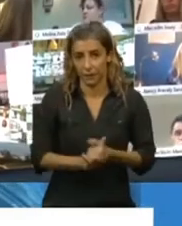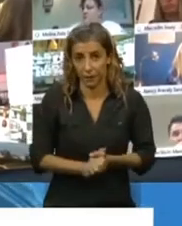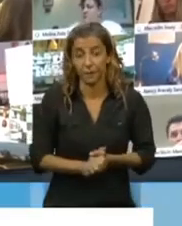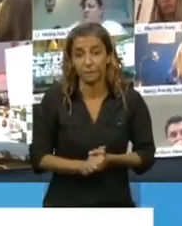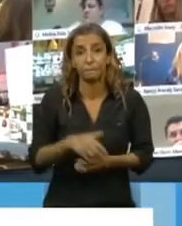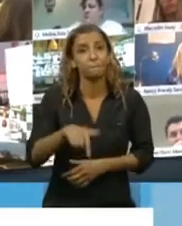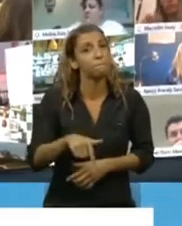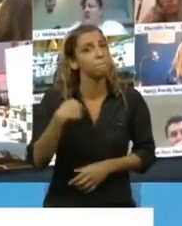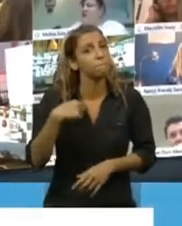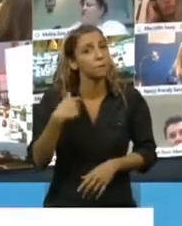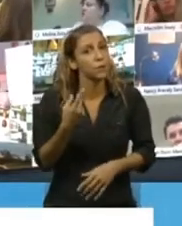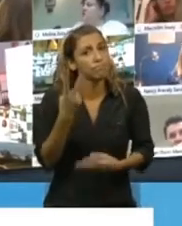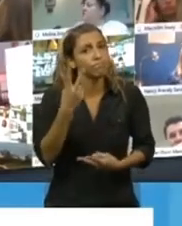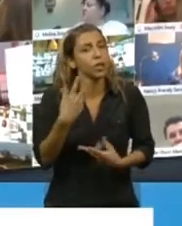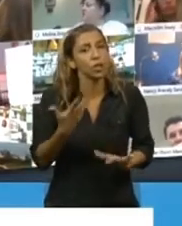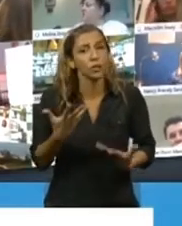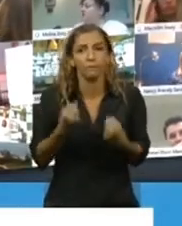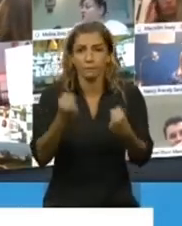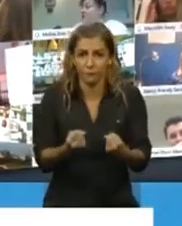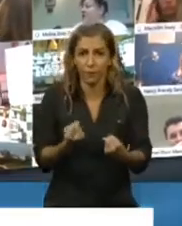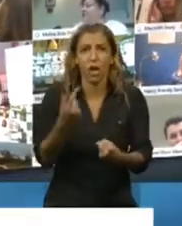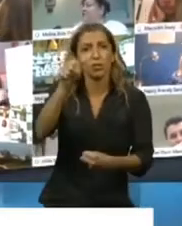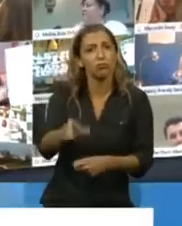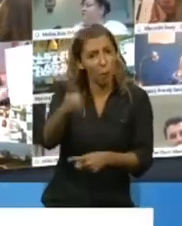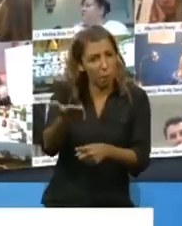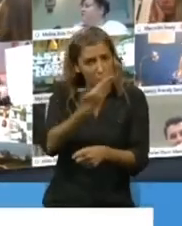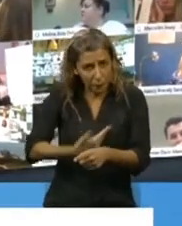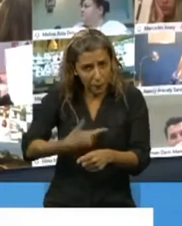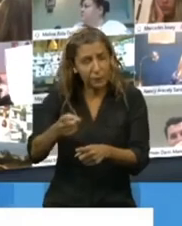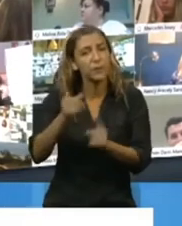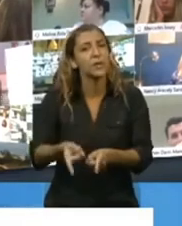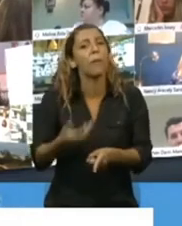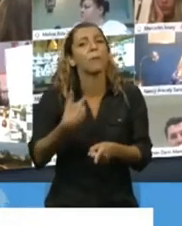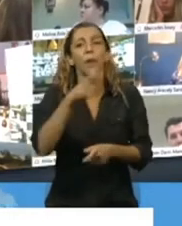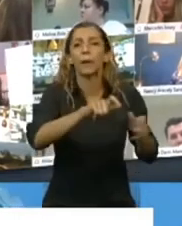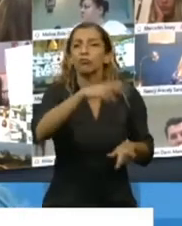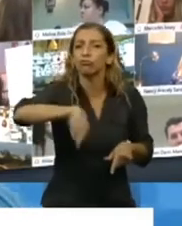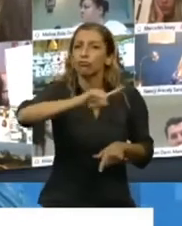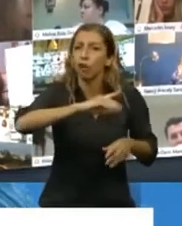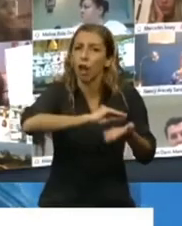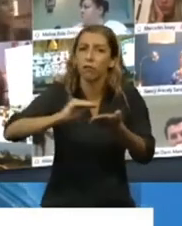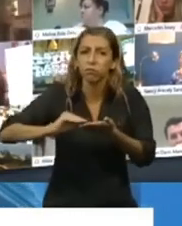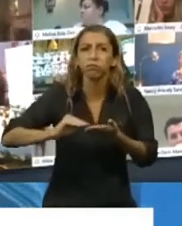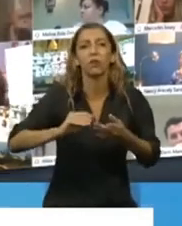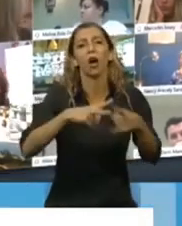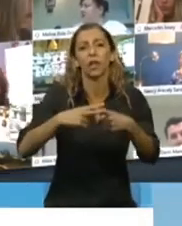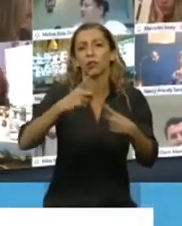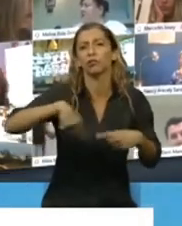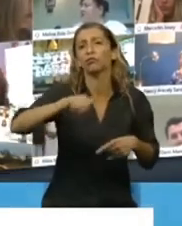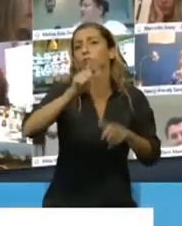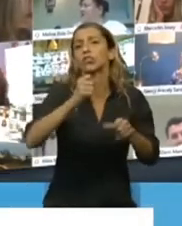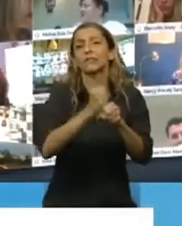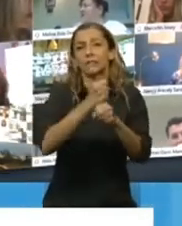por su persona y en usted por todos los trabajadores de esta Cámara para mantener el funcionamiento institucional de esta Cámara,